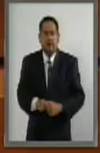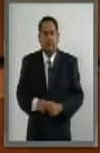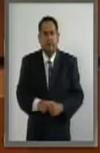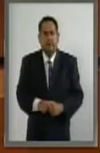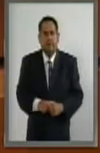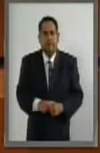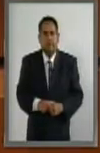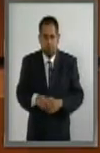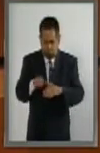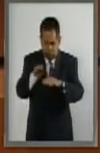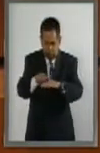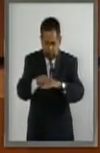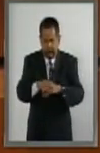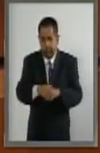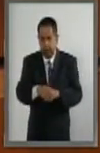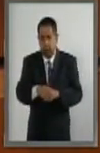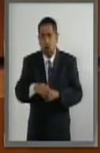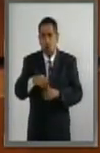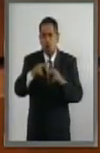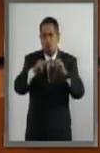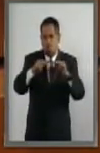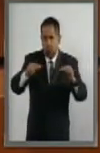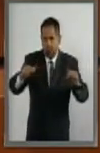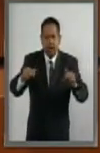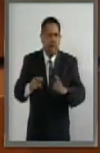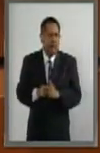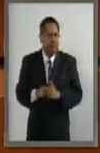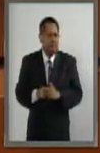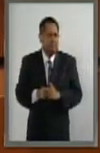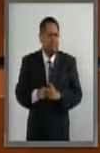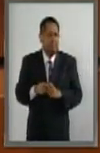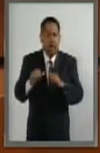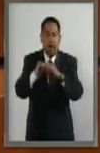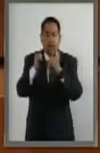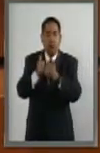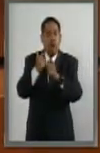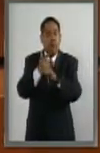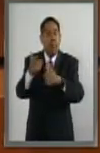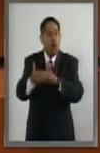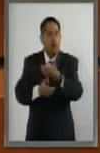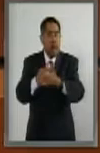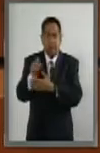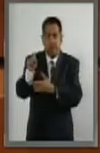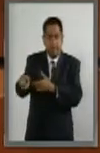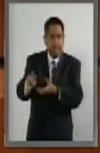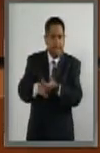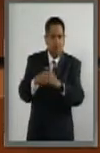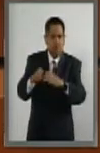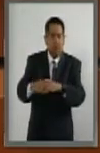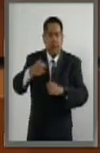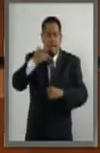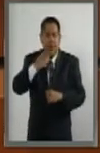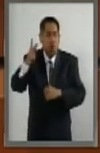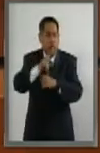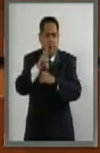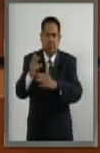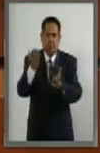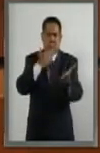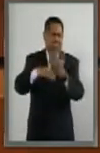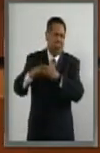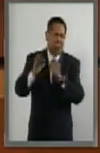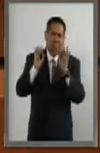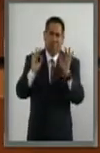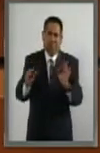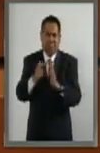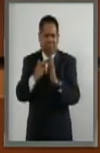En cuanto a Noruega, se trata de un país miembro de la Asociación Europea de Libre Comercio y el mejor país en cuanto a desarrollo humano se